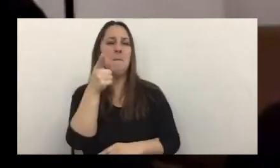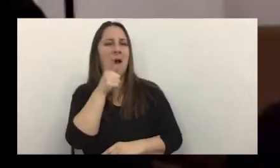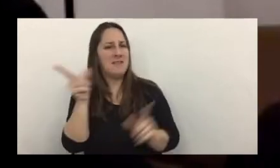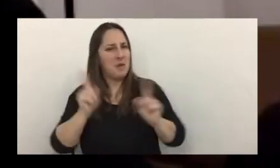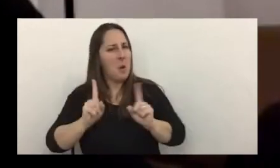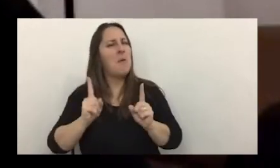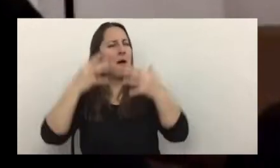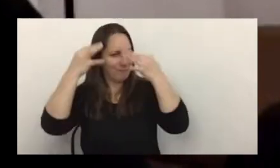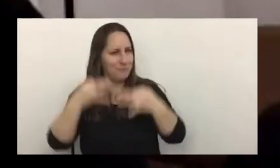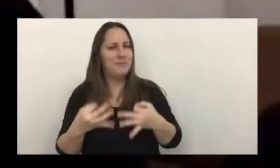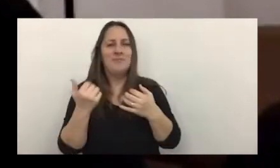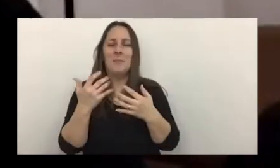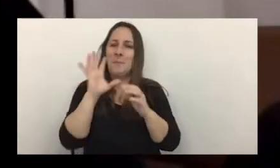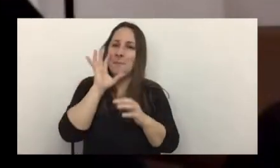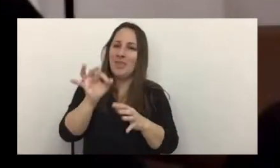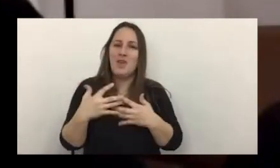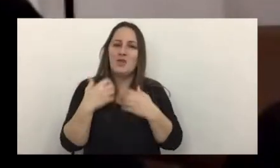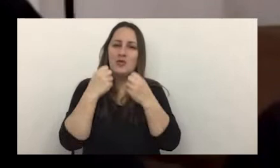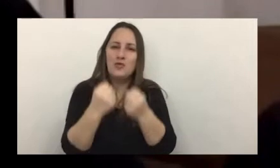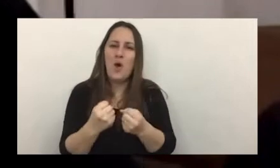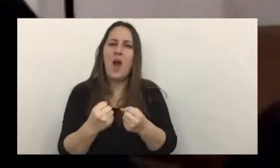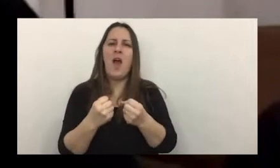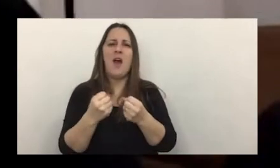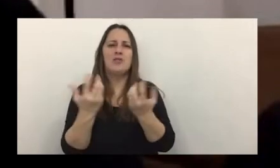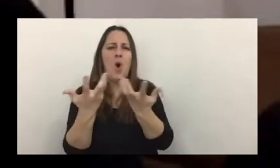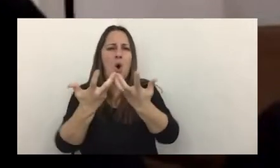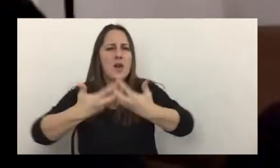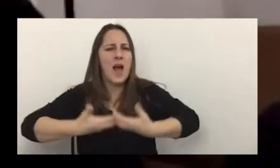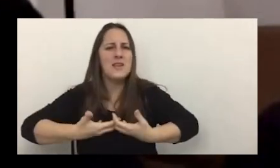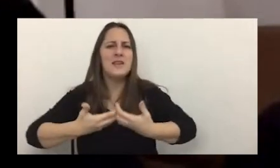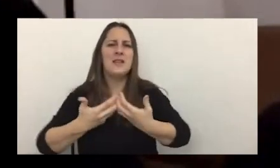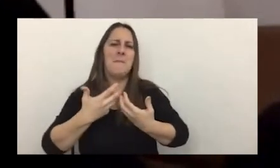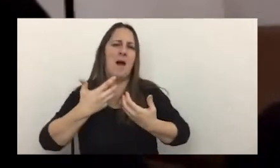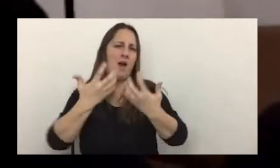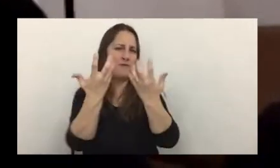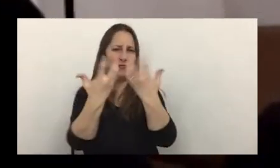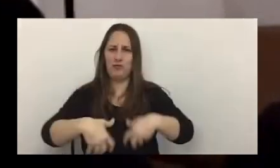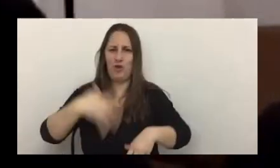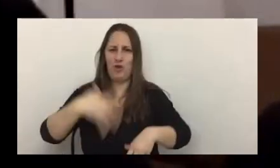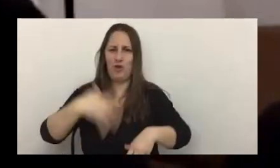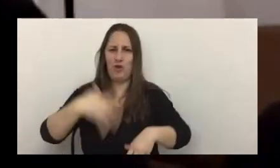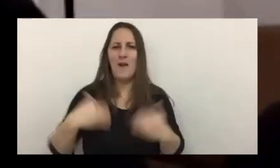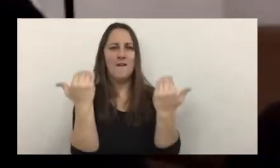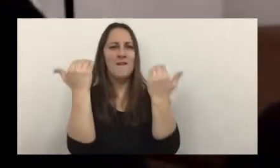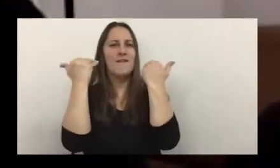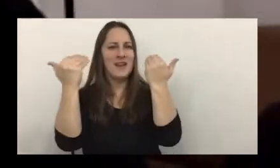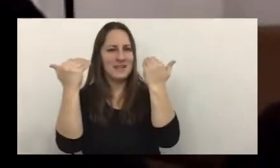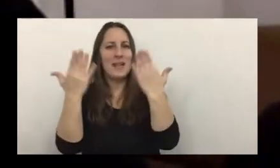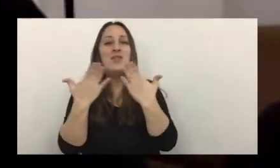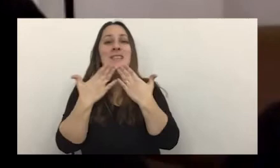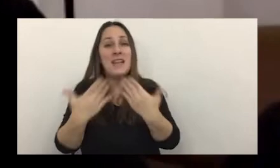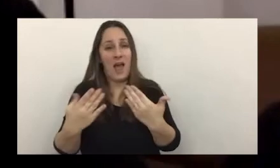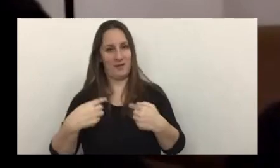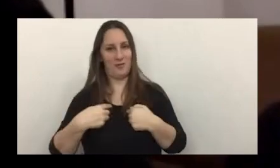pero seguramente mucho esfuerzo conllevan y mucha gente trabajando para que salga así de bien. Así que, felicitaciones y la agradecida soy yo.